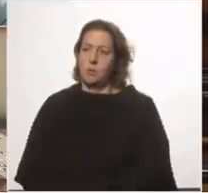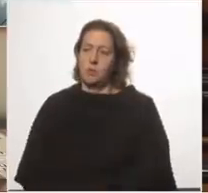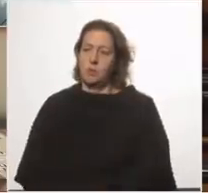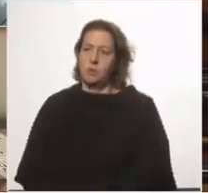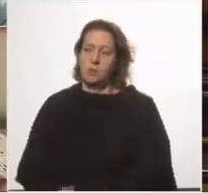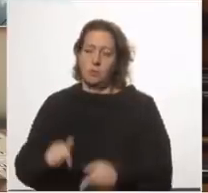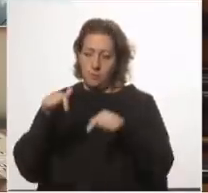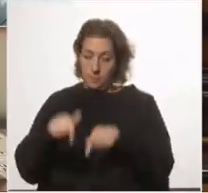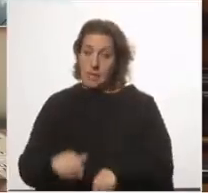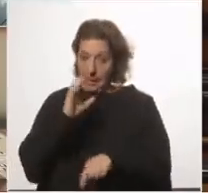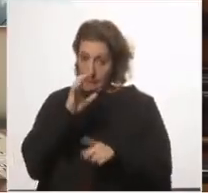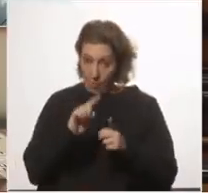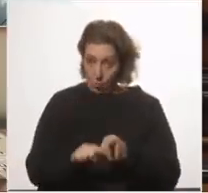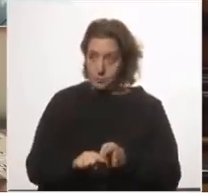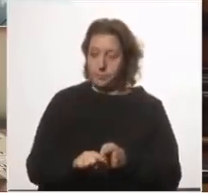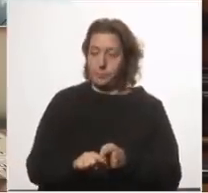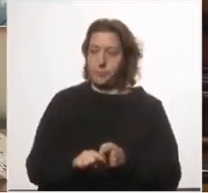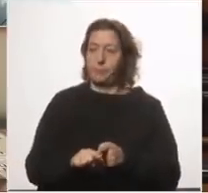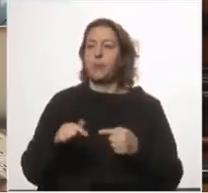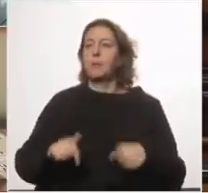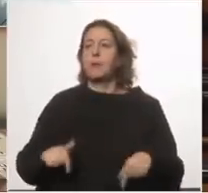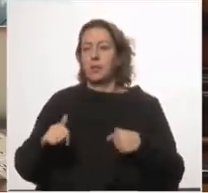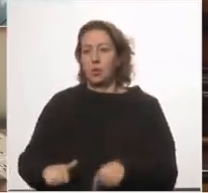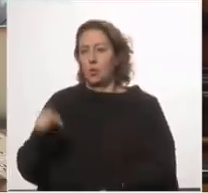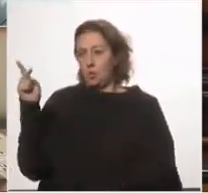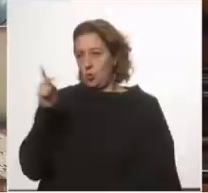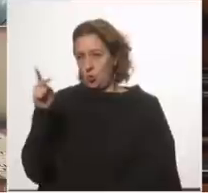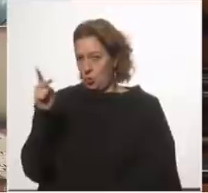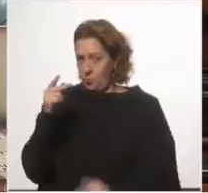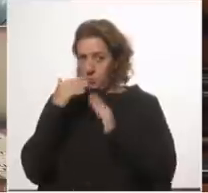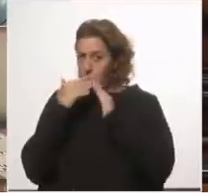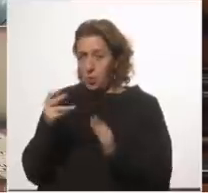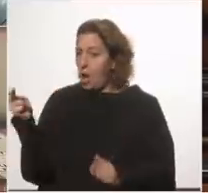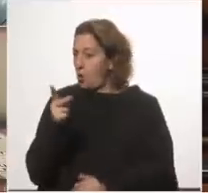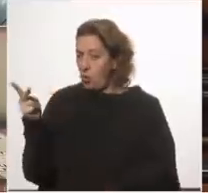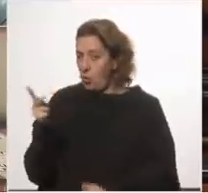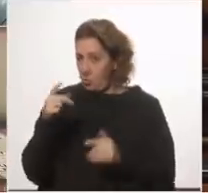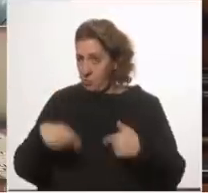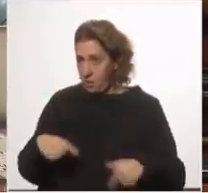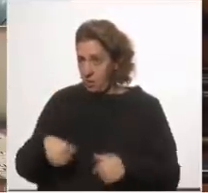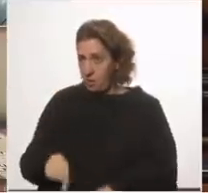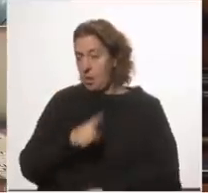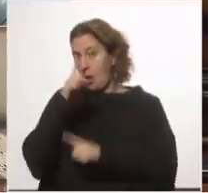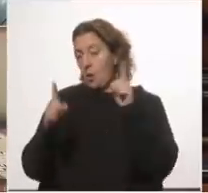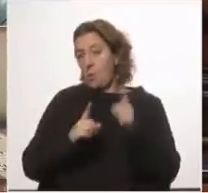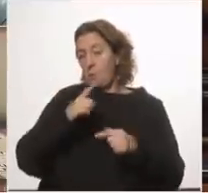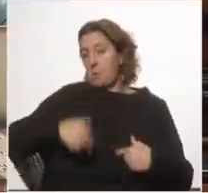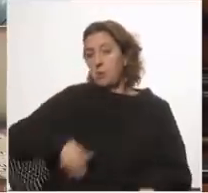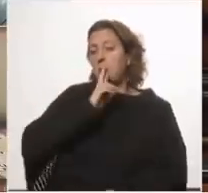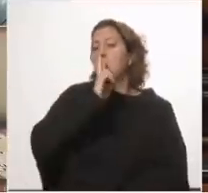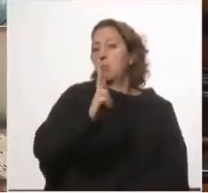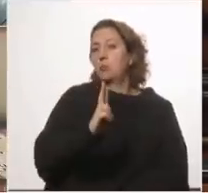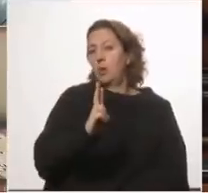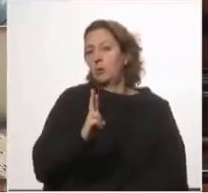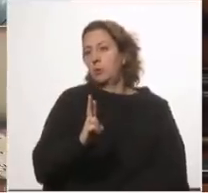sobre este capítulo los ministros mis preguntas son a los dos ministros seguramente algunas preguntas algún ministro va a responder con